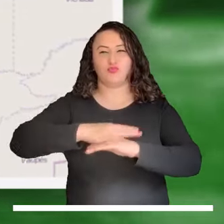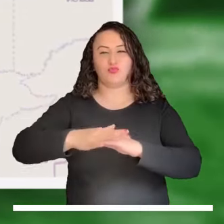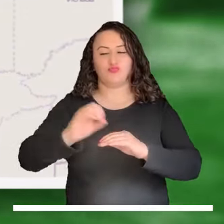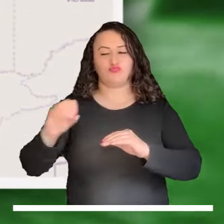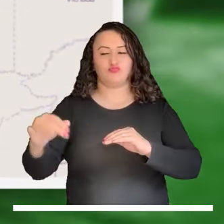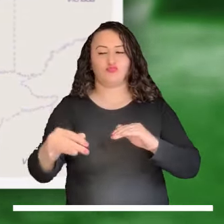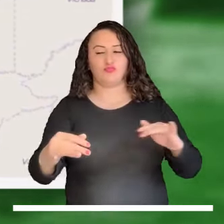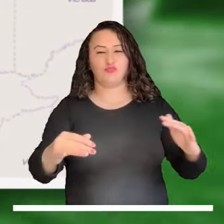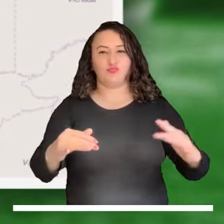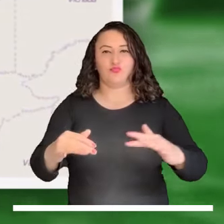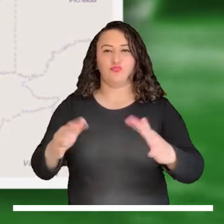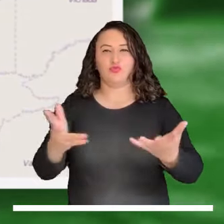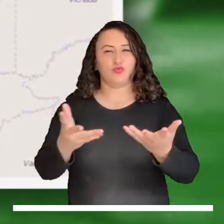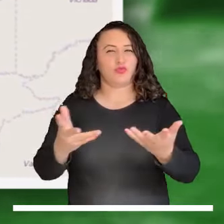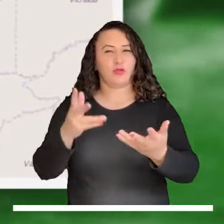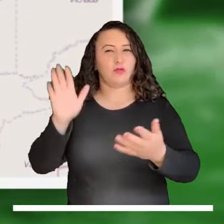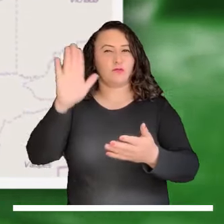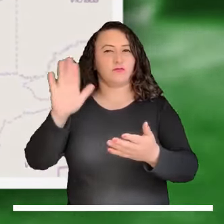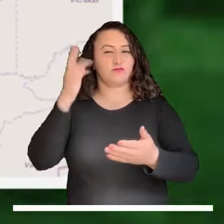departamento de Chocó.